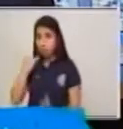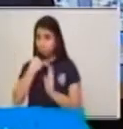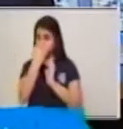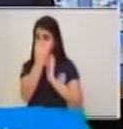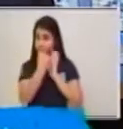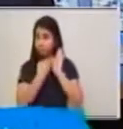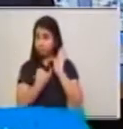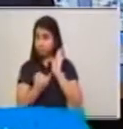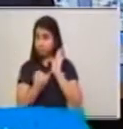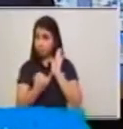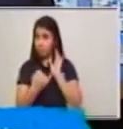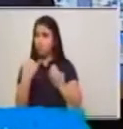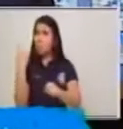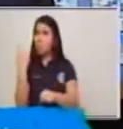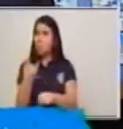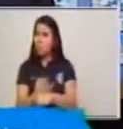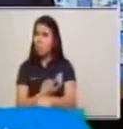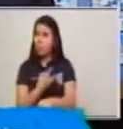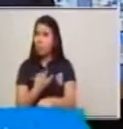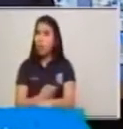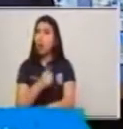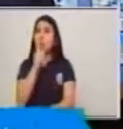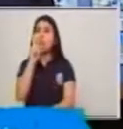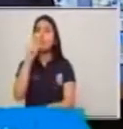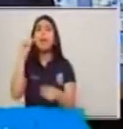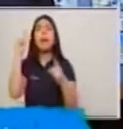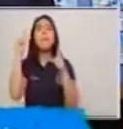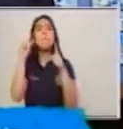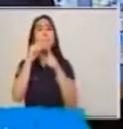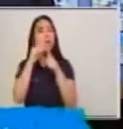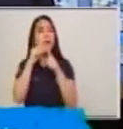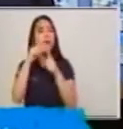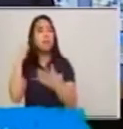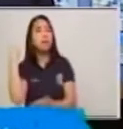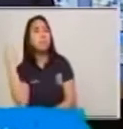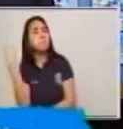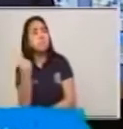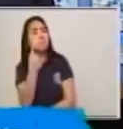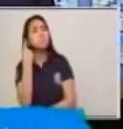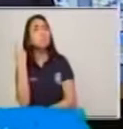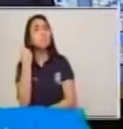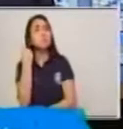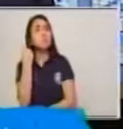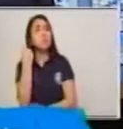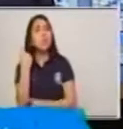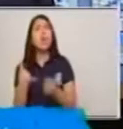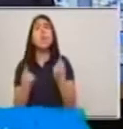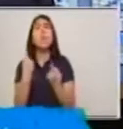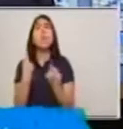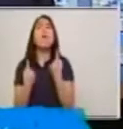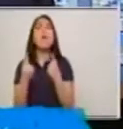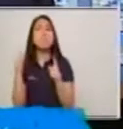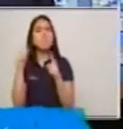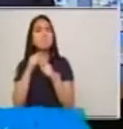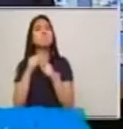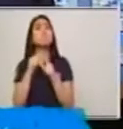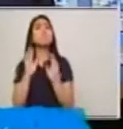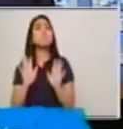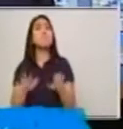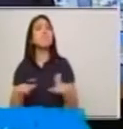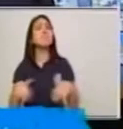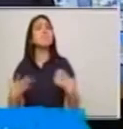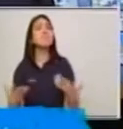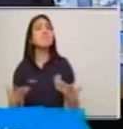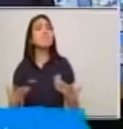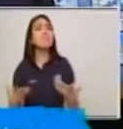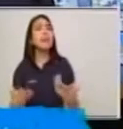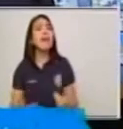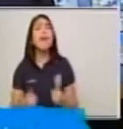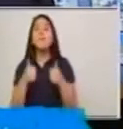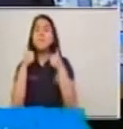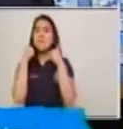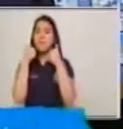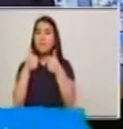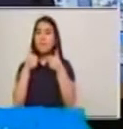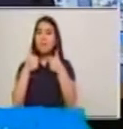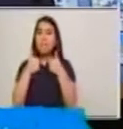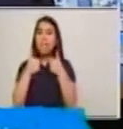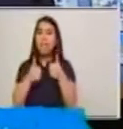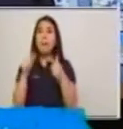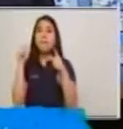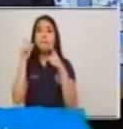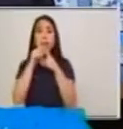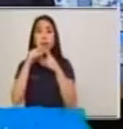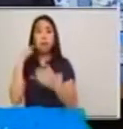una palabra mágica. ¿Cuál es esa palabra mágica? Correcto. Por favor.